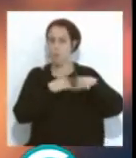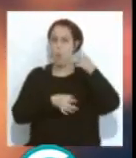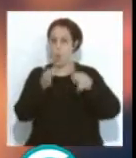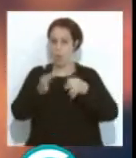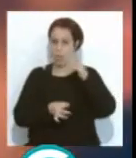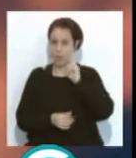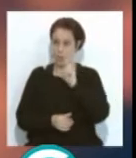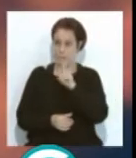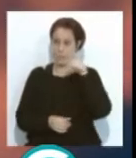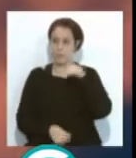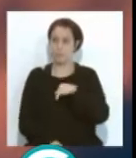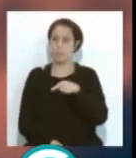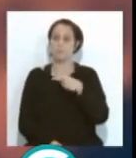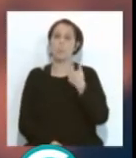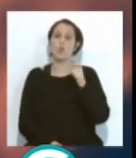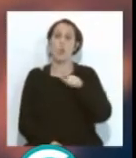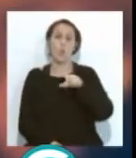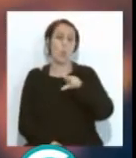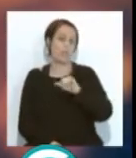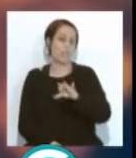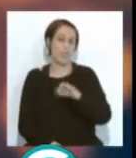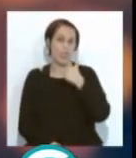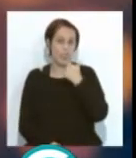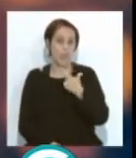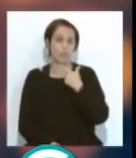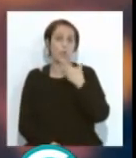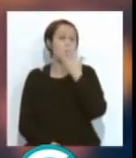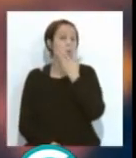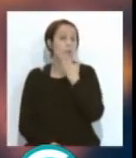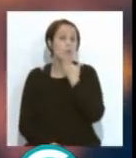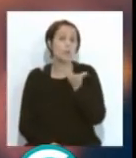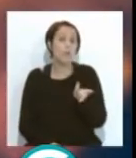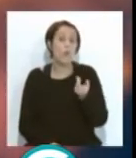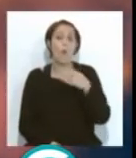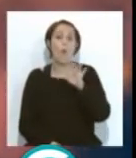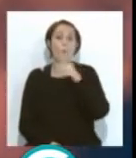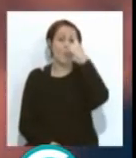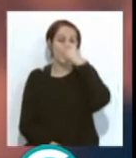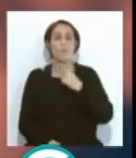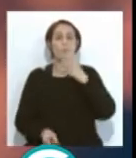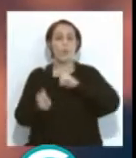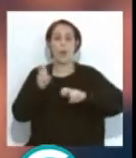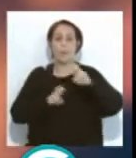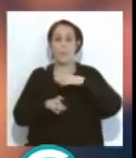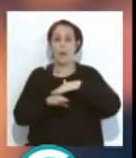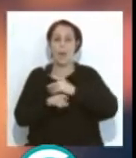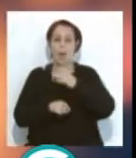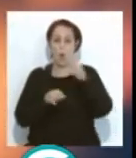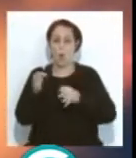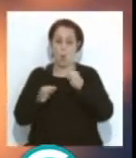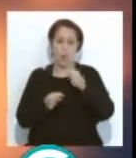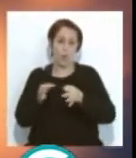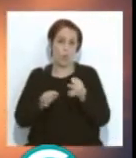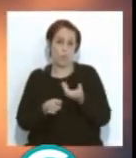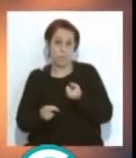lo comentaba también Luis cuando intervenía. ¿Qué conocimientos y qué perfil buscamos para los componentes de un jurado?